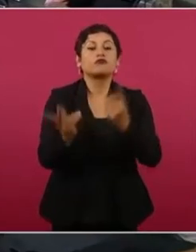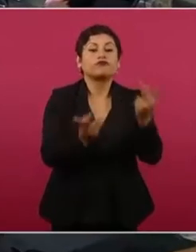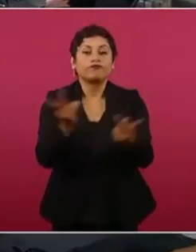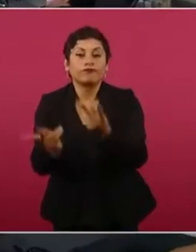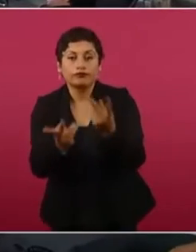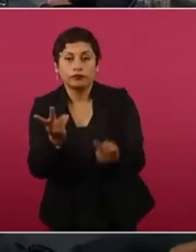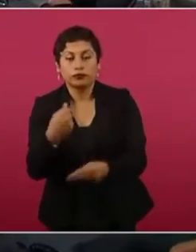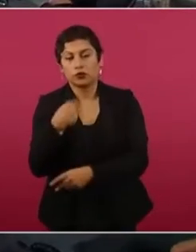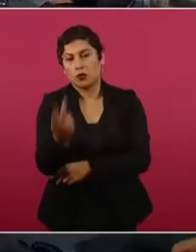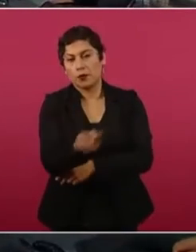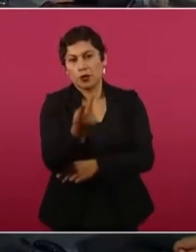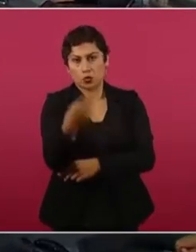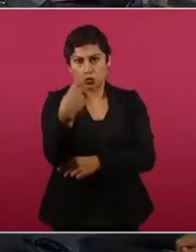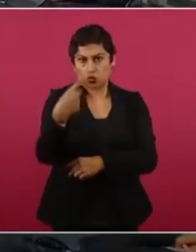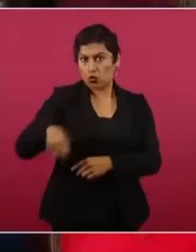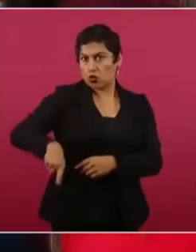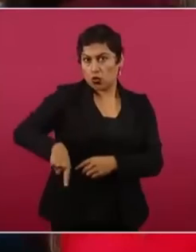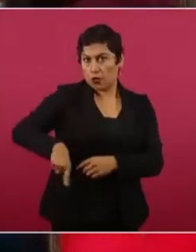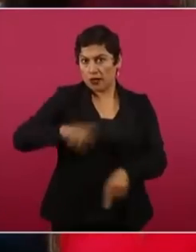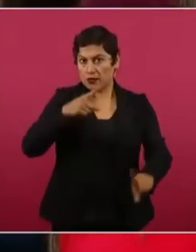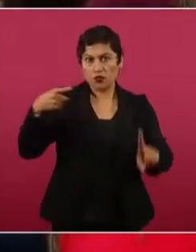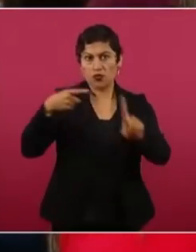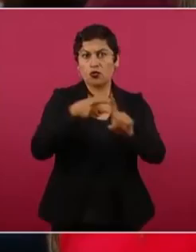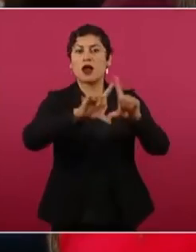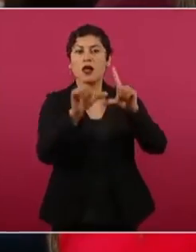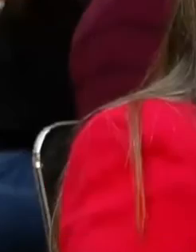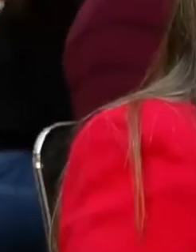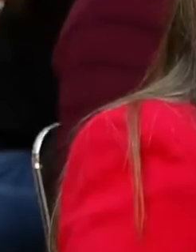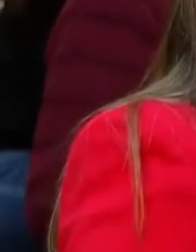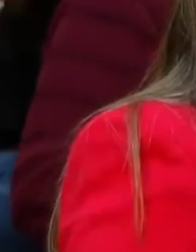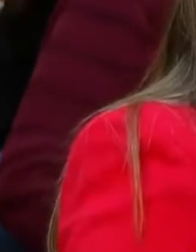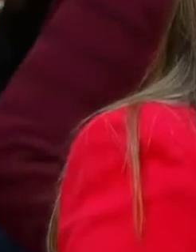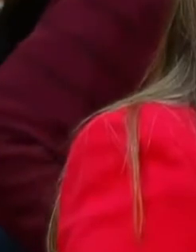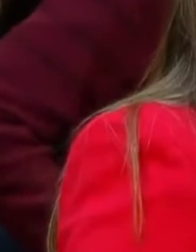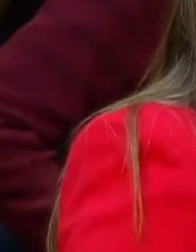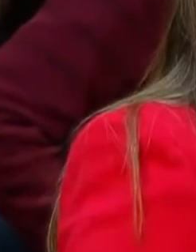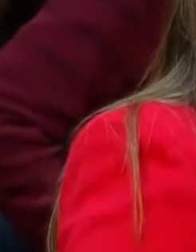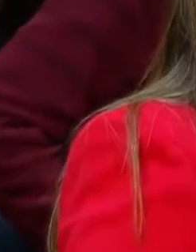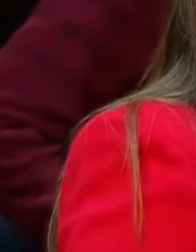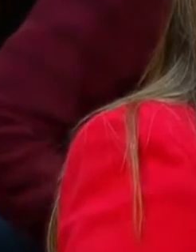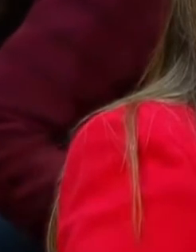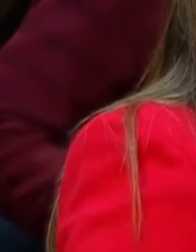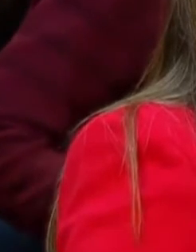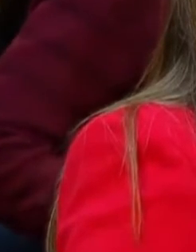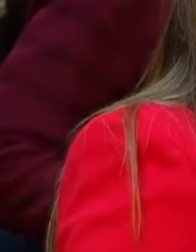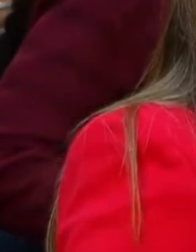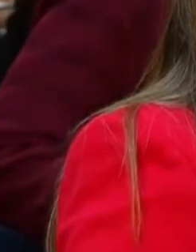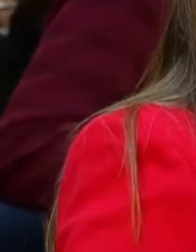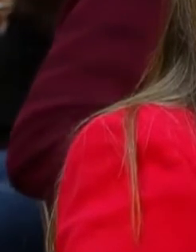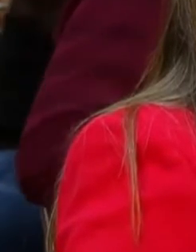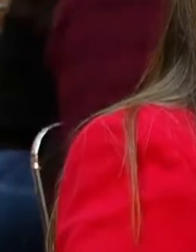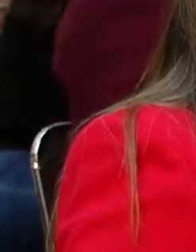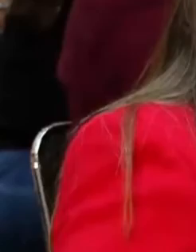usted y su gobierno a llevar esta defensa de la soberanía nacional? ¿Implicaría, por ejemplo, salirse del Tratado de Libre